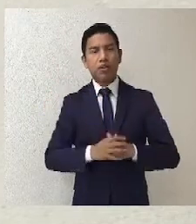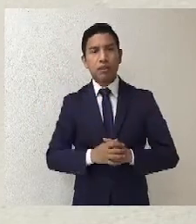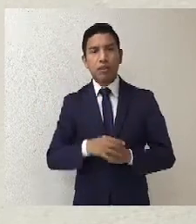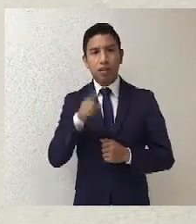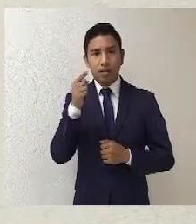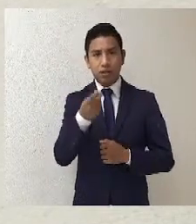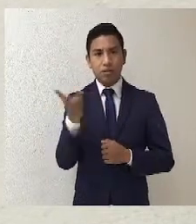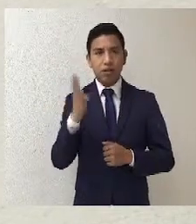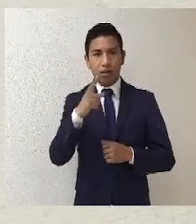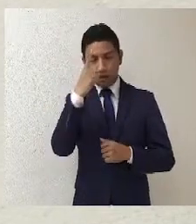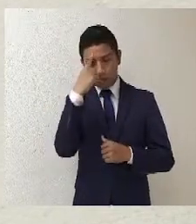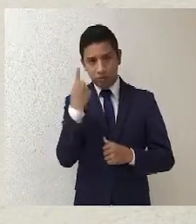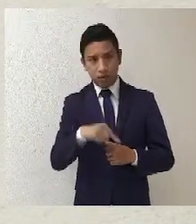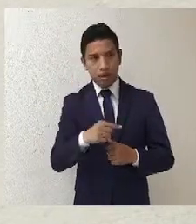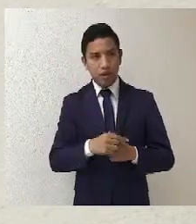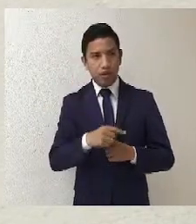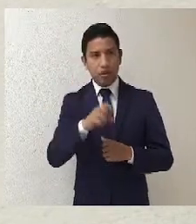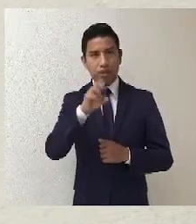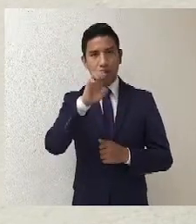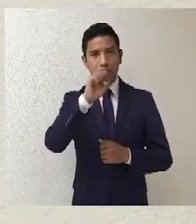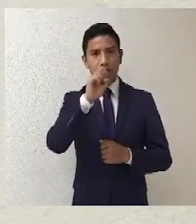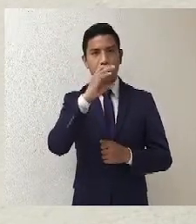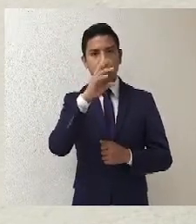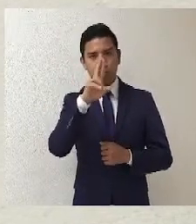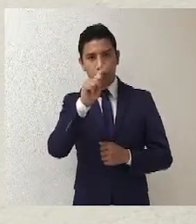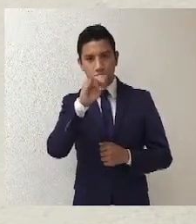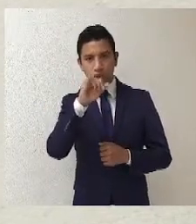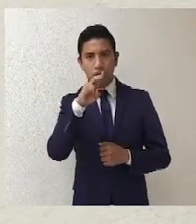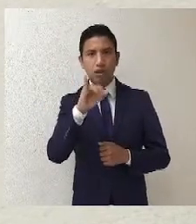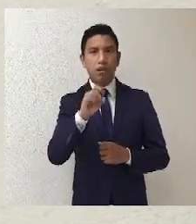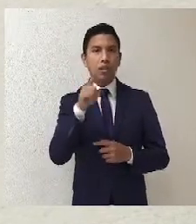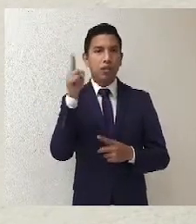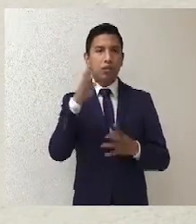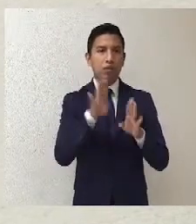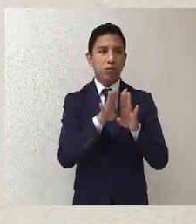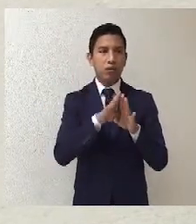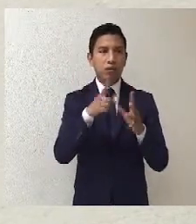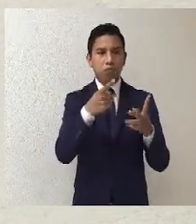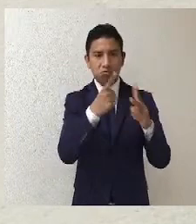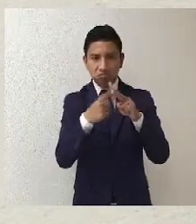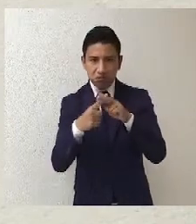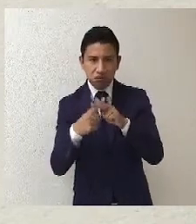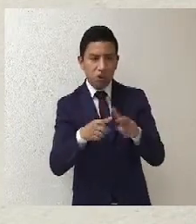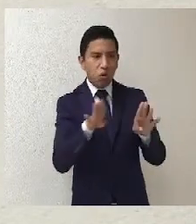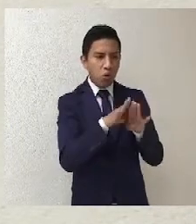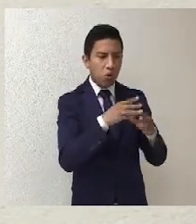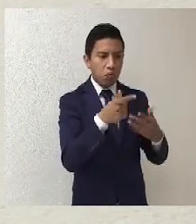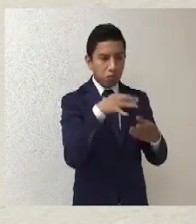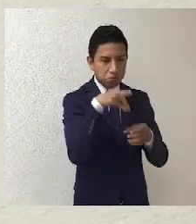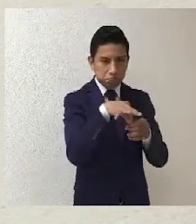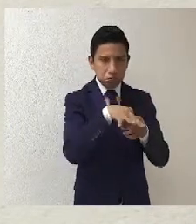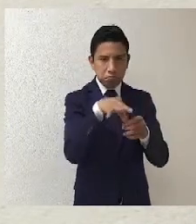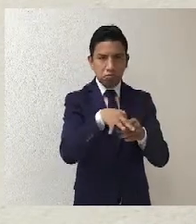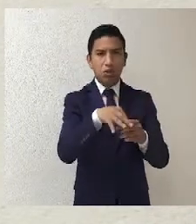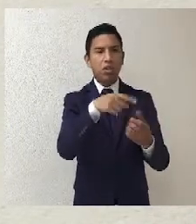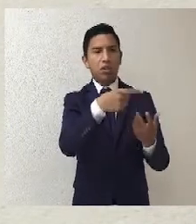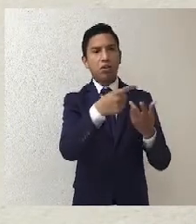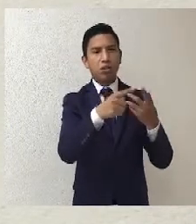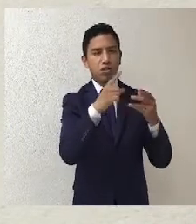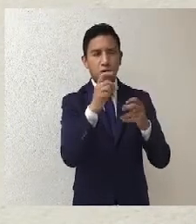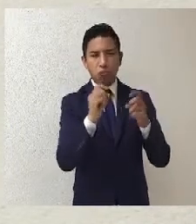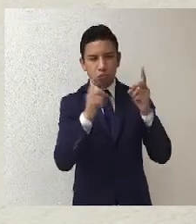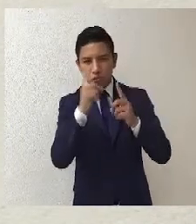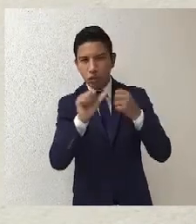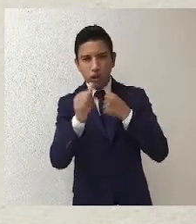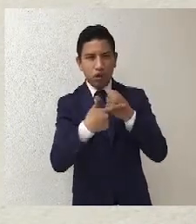al escrutinio de todos, autoridades, estudiantes, las sentencias y que podamos preguntar dudas, cuestionarlas.